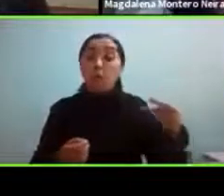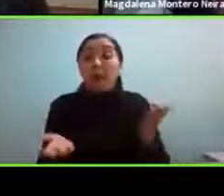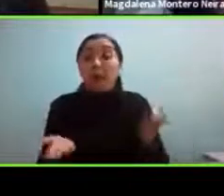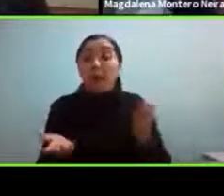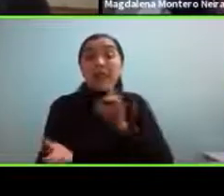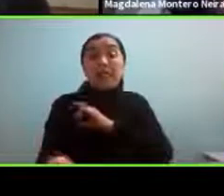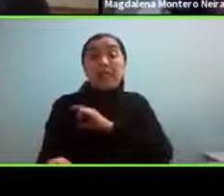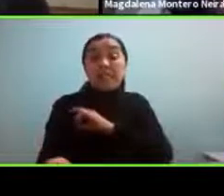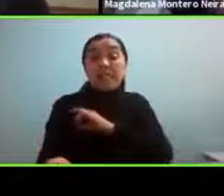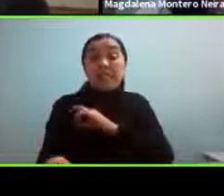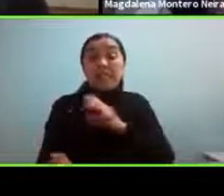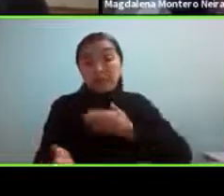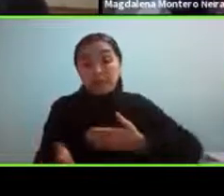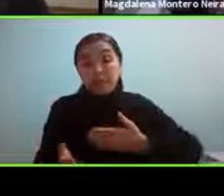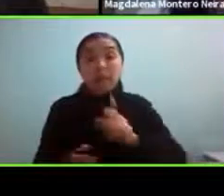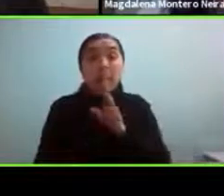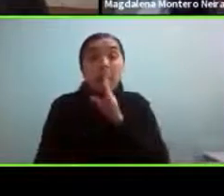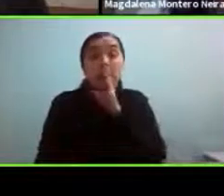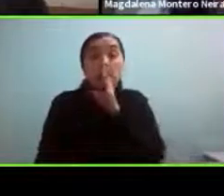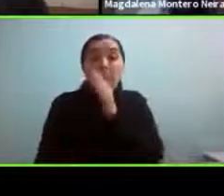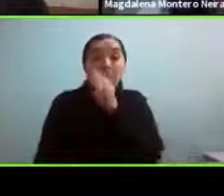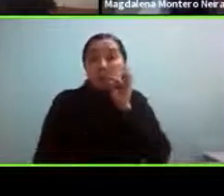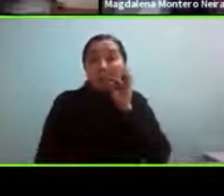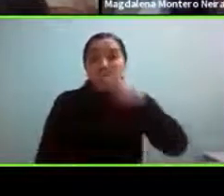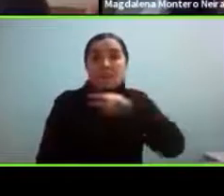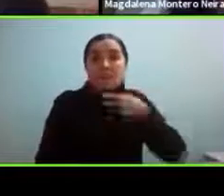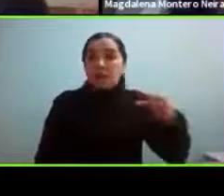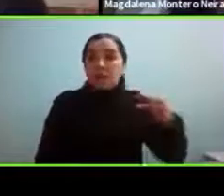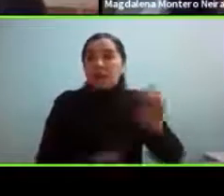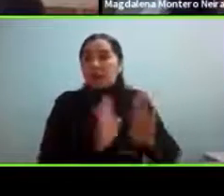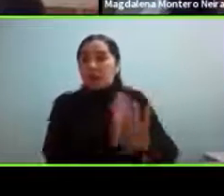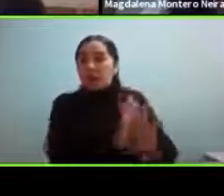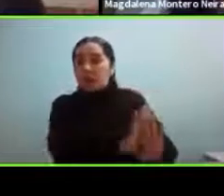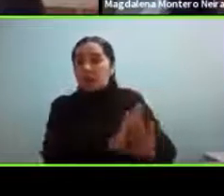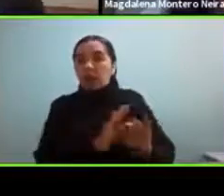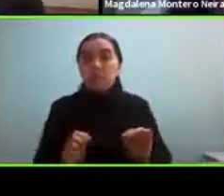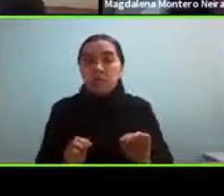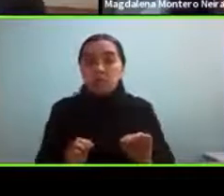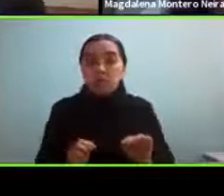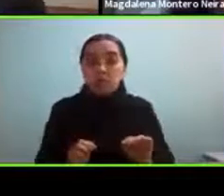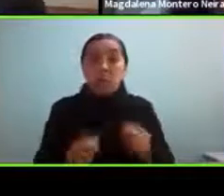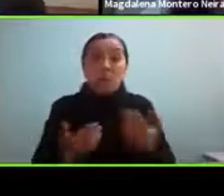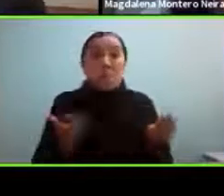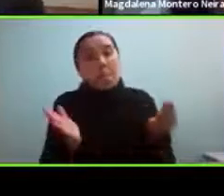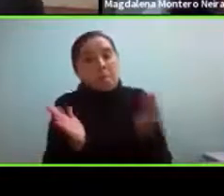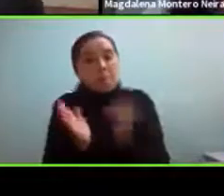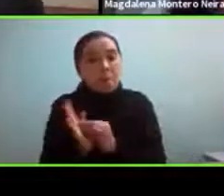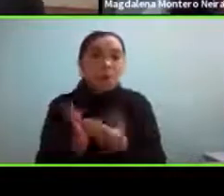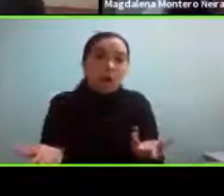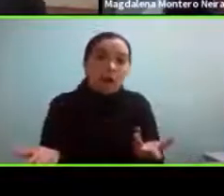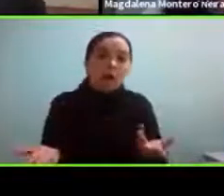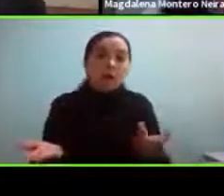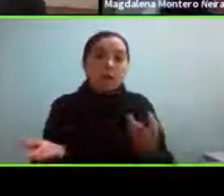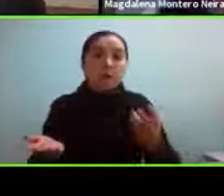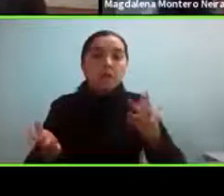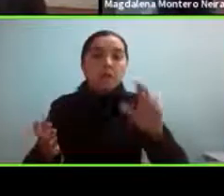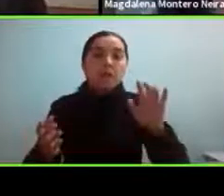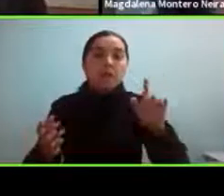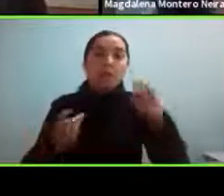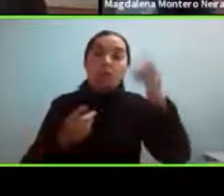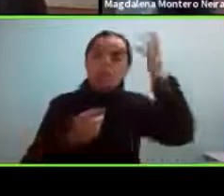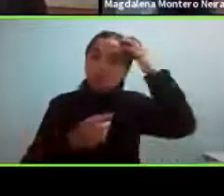país bien tabú con respecto a la sexualidad entonces más todavía cuando estamos hablando en el concepto de neurodiversidad